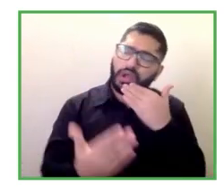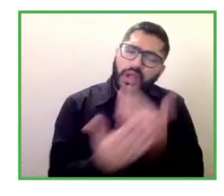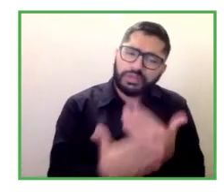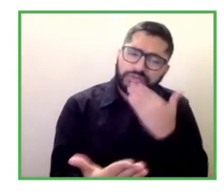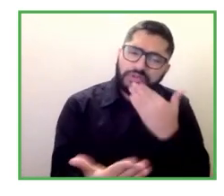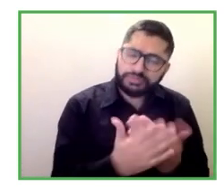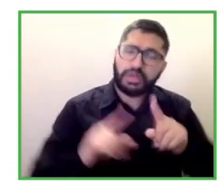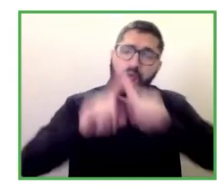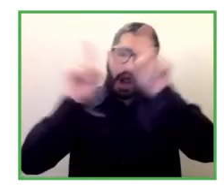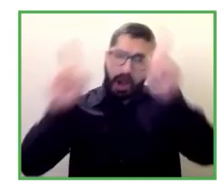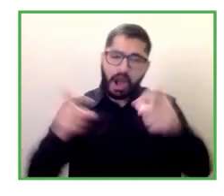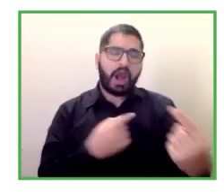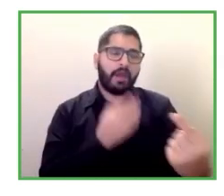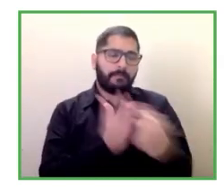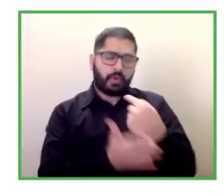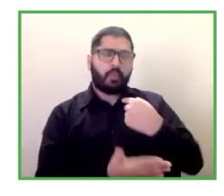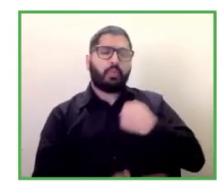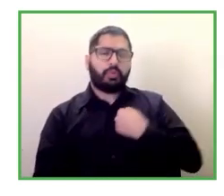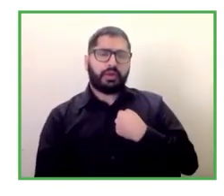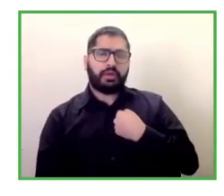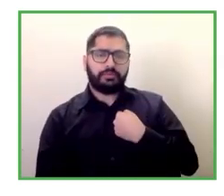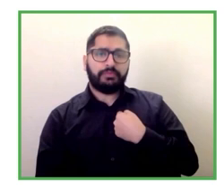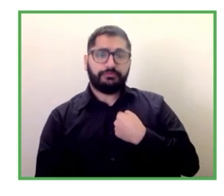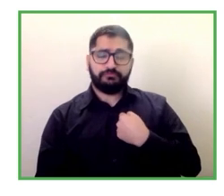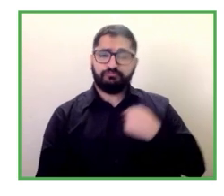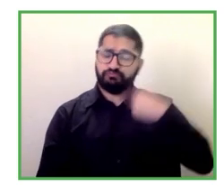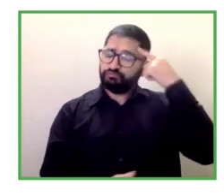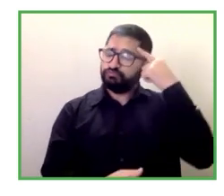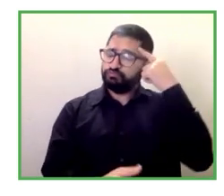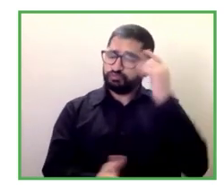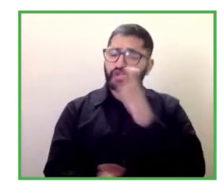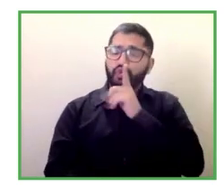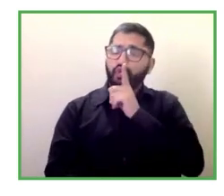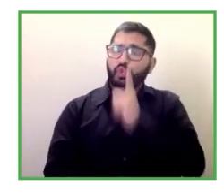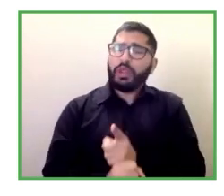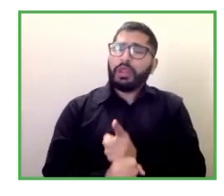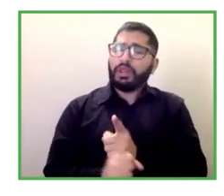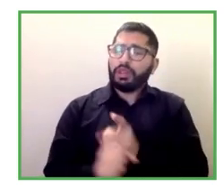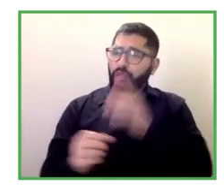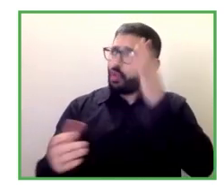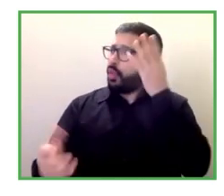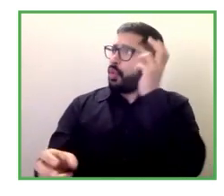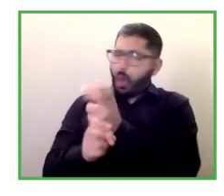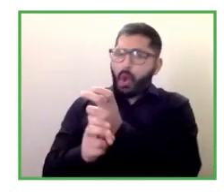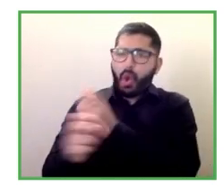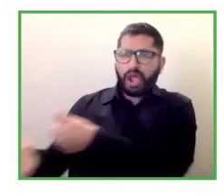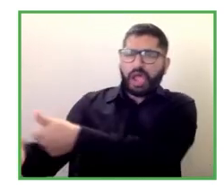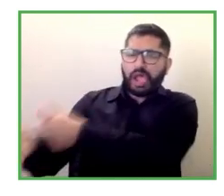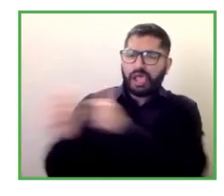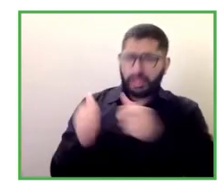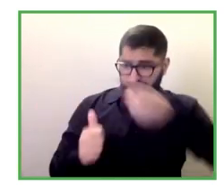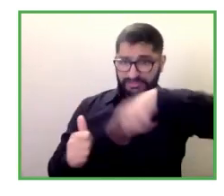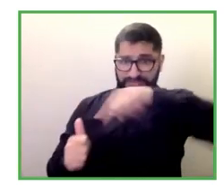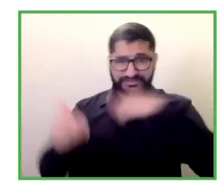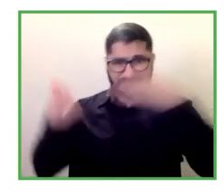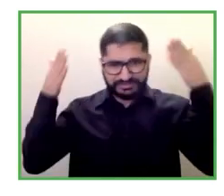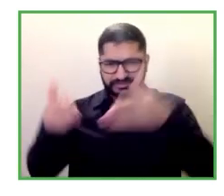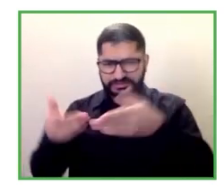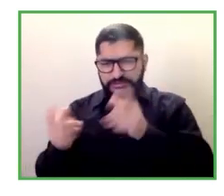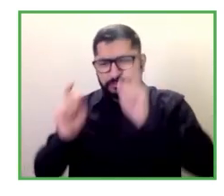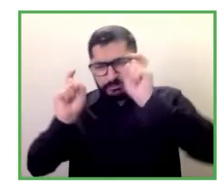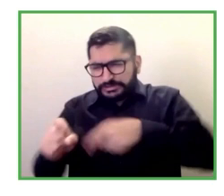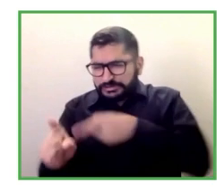es un desafío continuo tratamos de abordarlo pero el